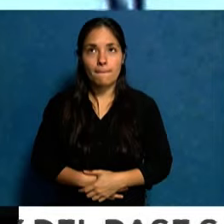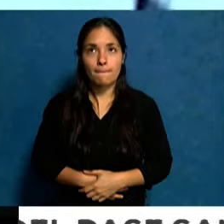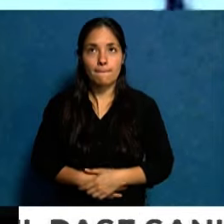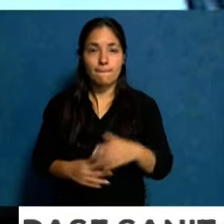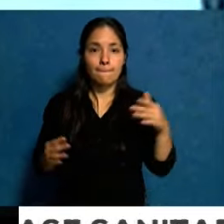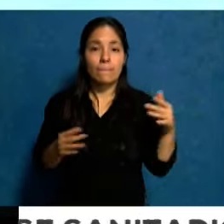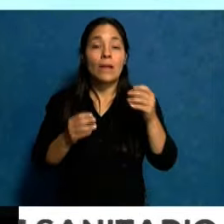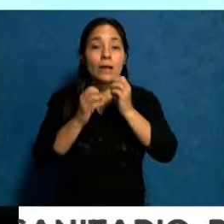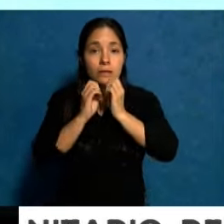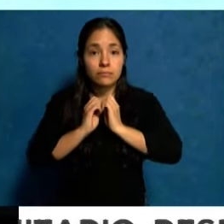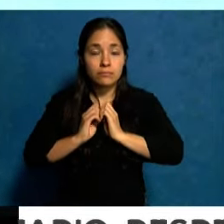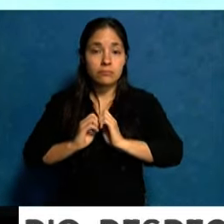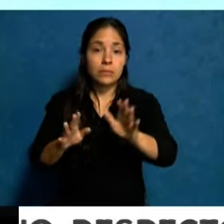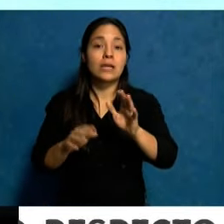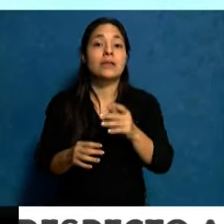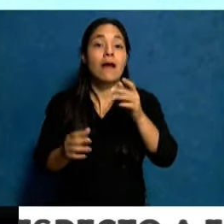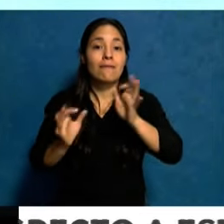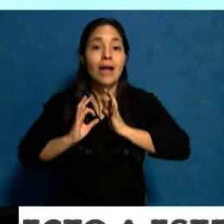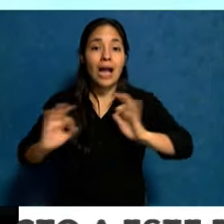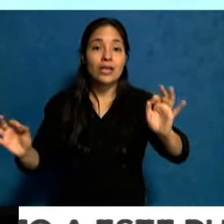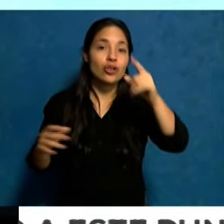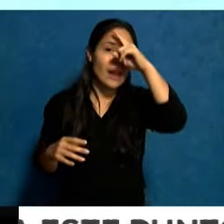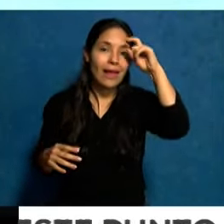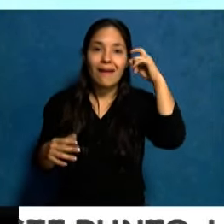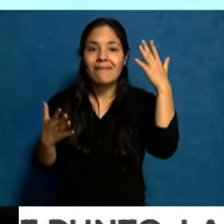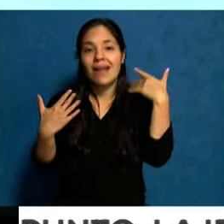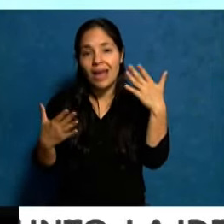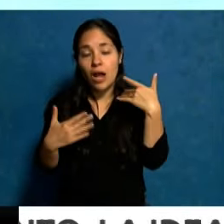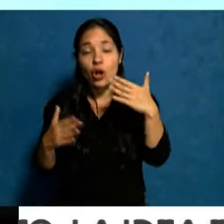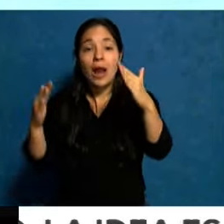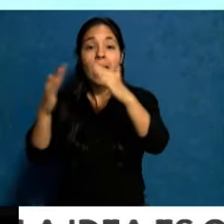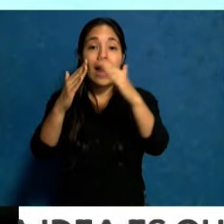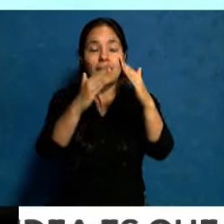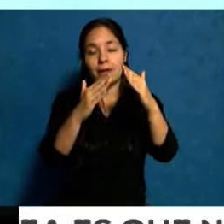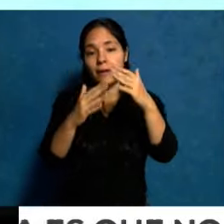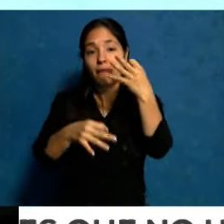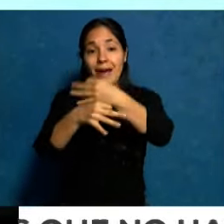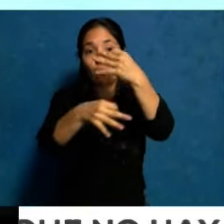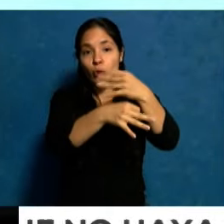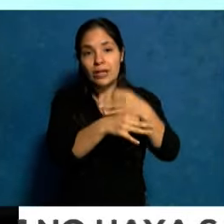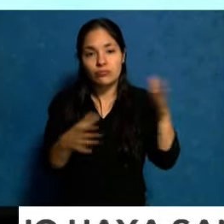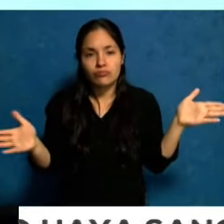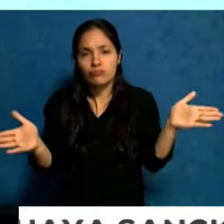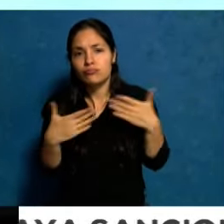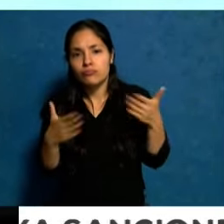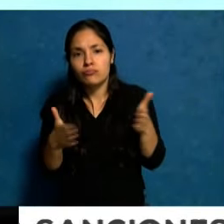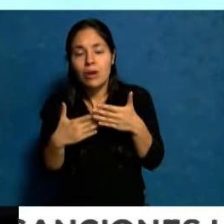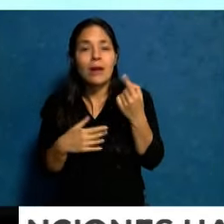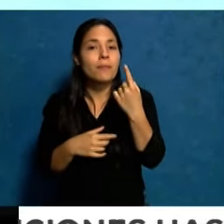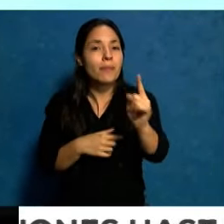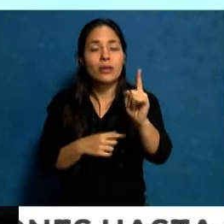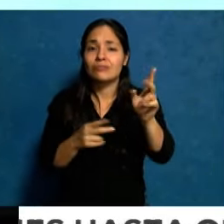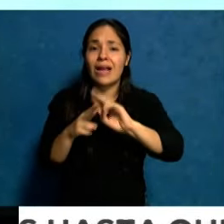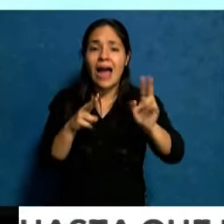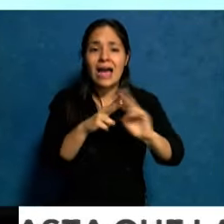Comienzan ya las vacaciones de verano, los establecimientos educativos por lo tanto estarán cerrados, pero muchos necesitan arreglos,